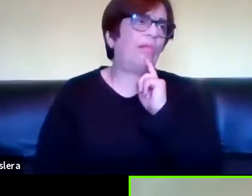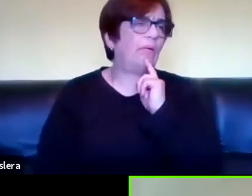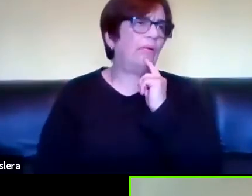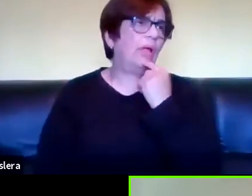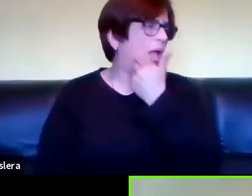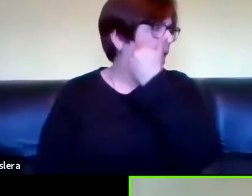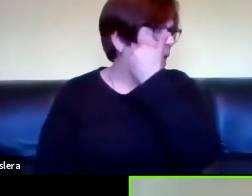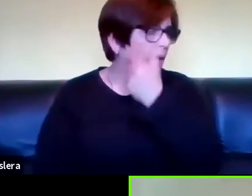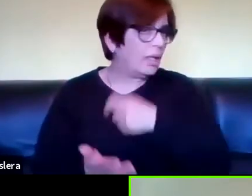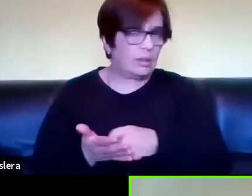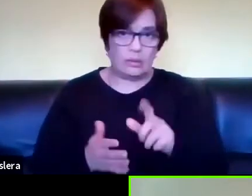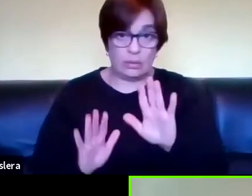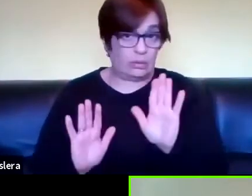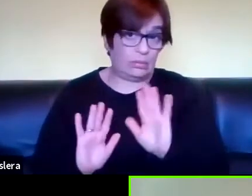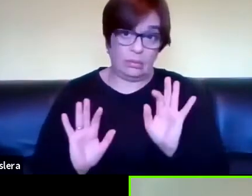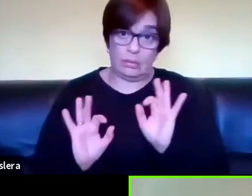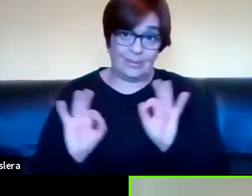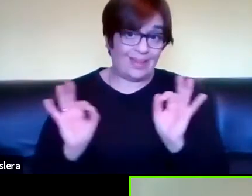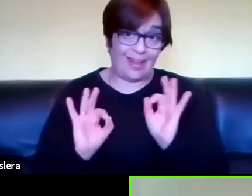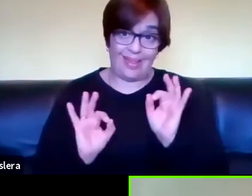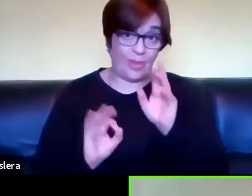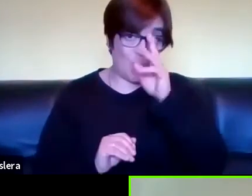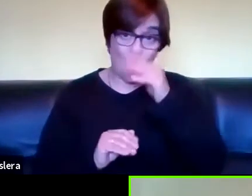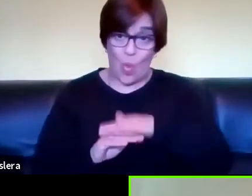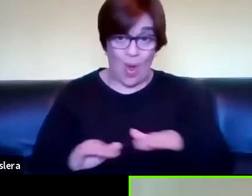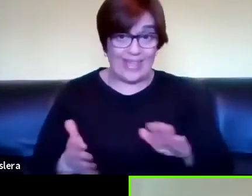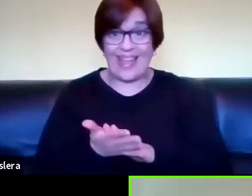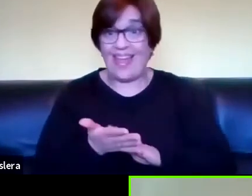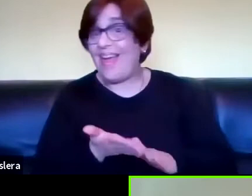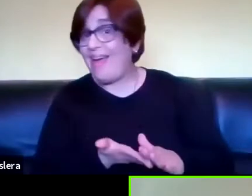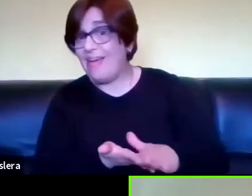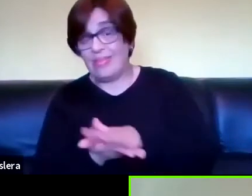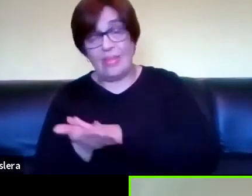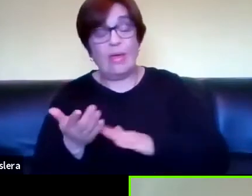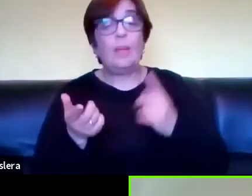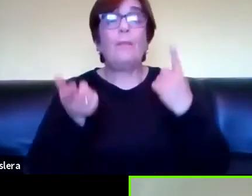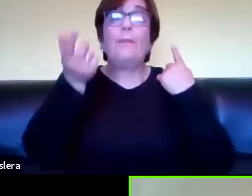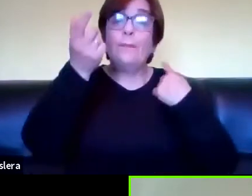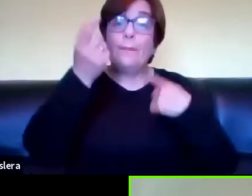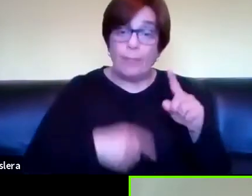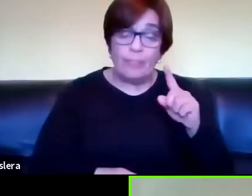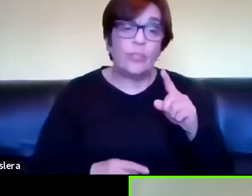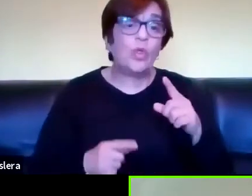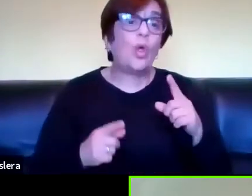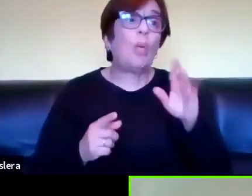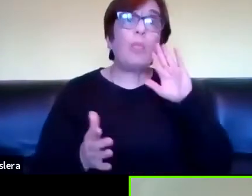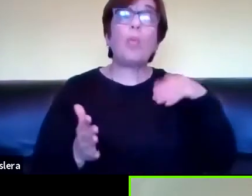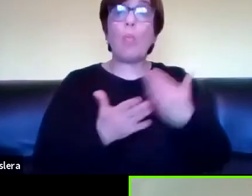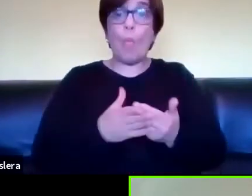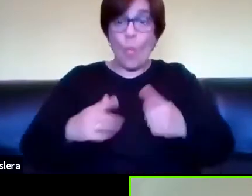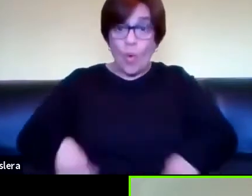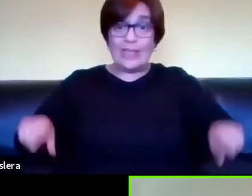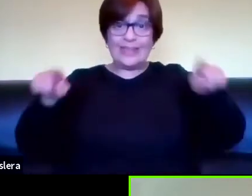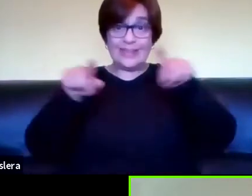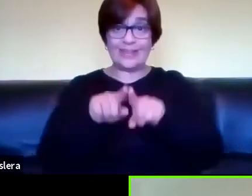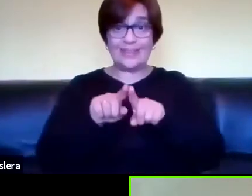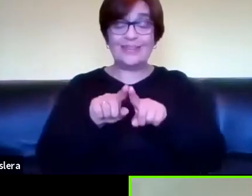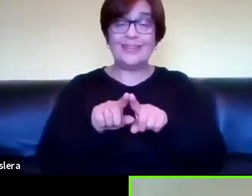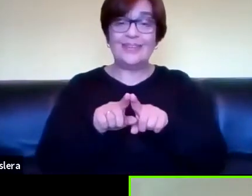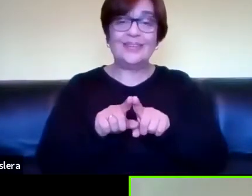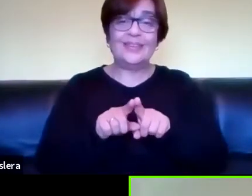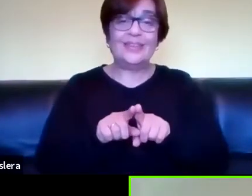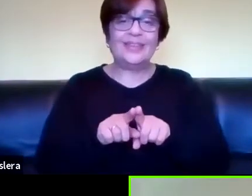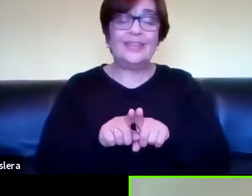español obviamente ningún niño uruguayo y lo que nosotros proponemos es justamente que